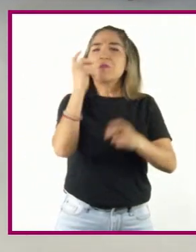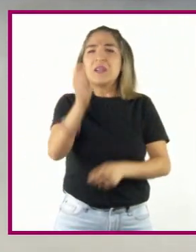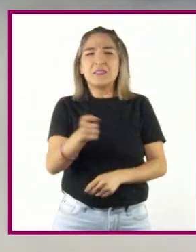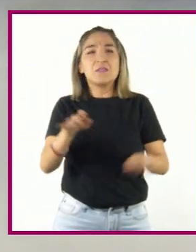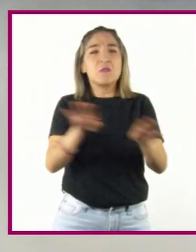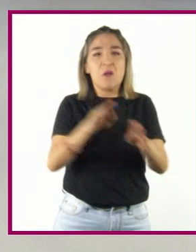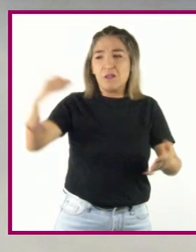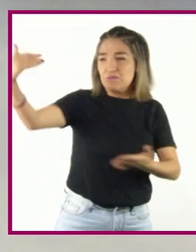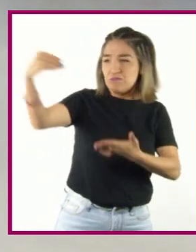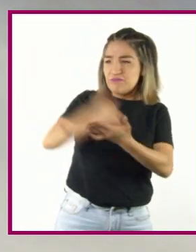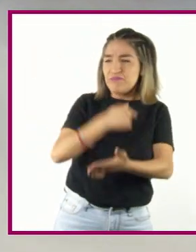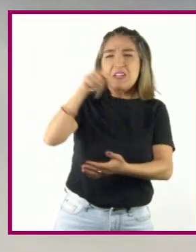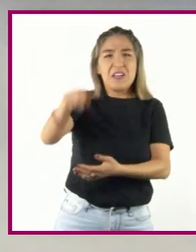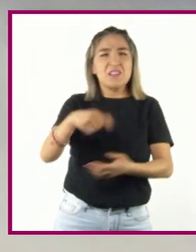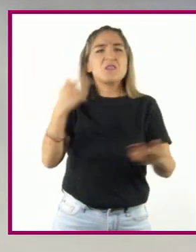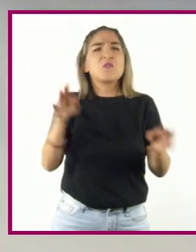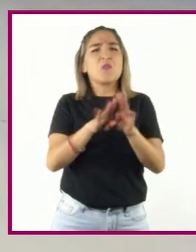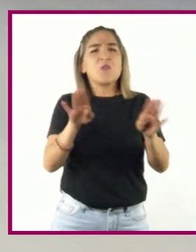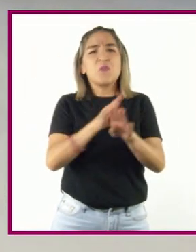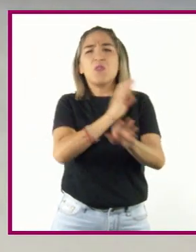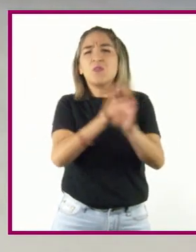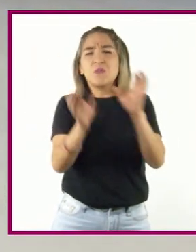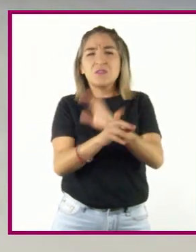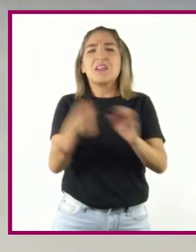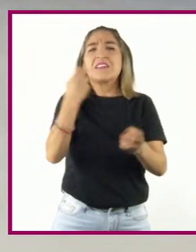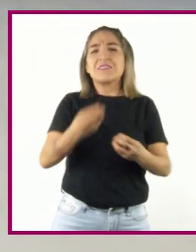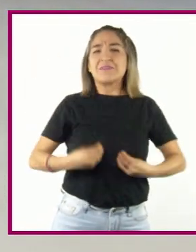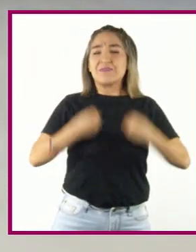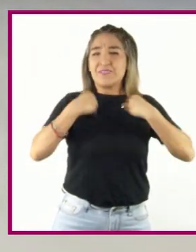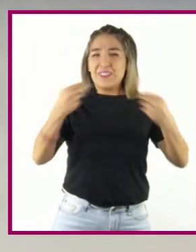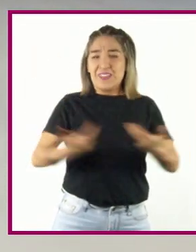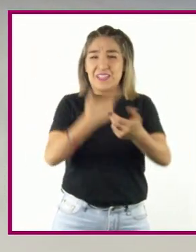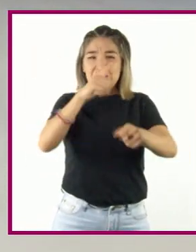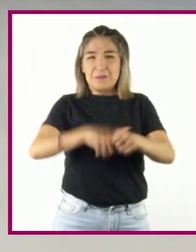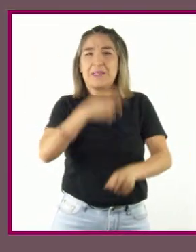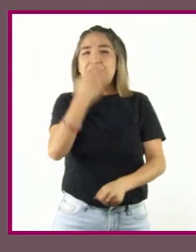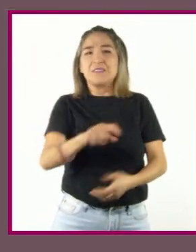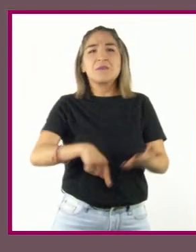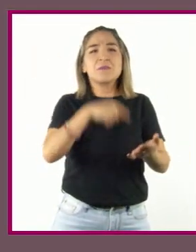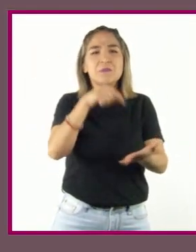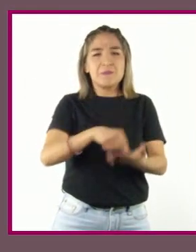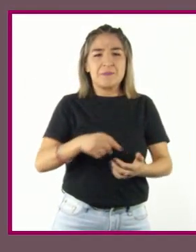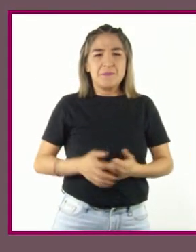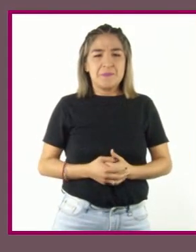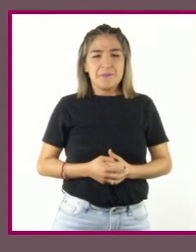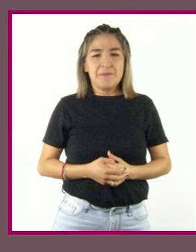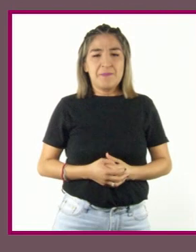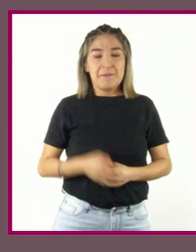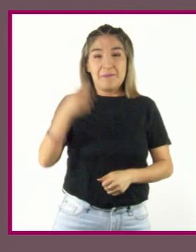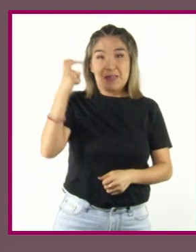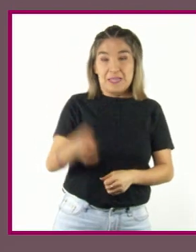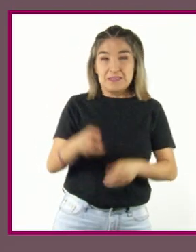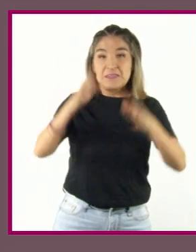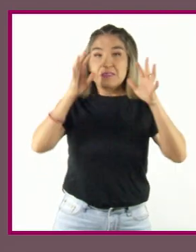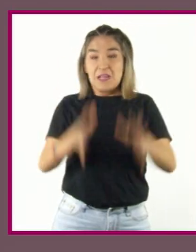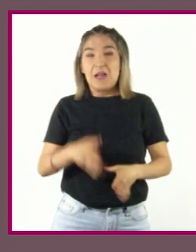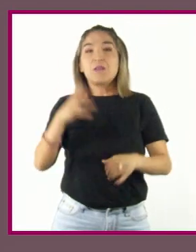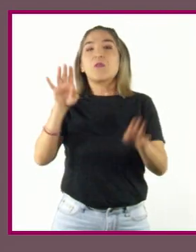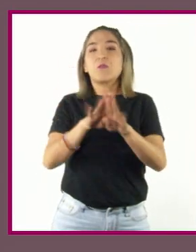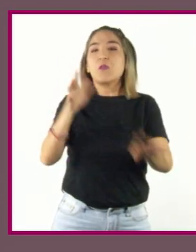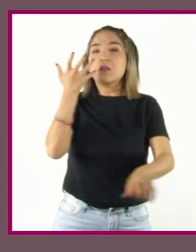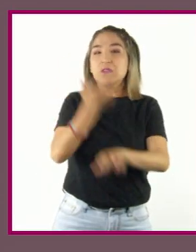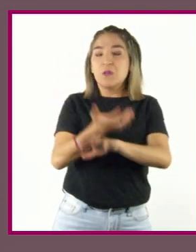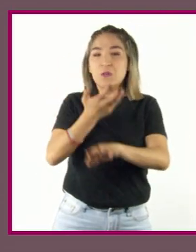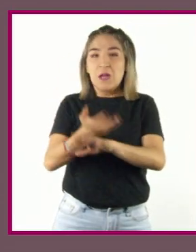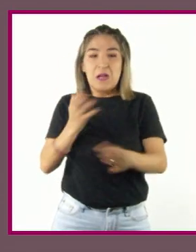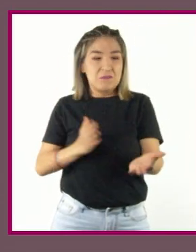inmiscuirse en casi todos los ámbitos de la vida nacional de ese país. A partir de la intervención de los Estados Unidos